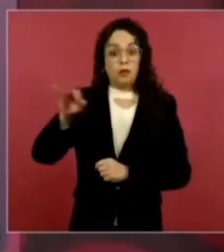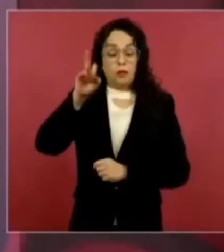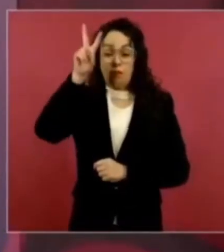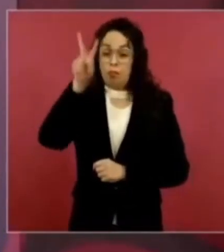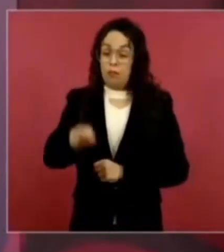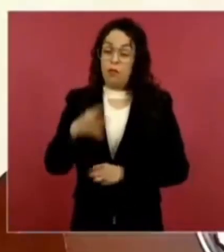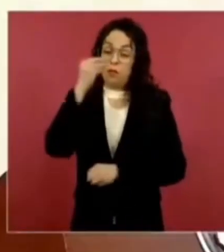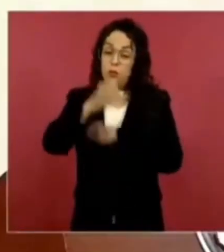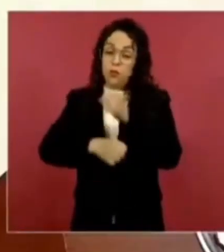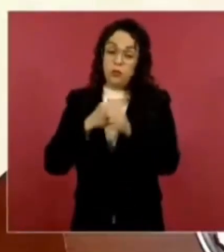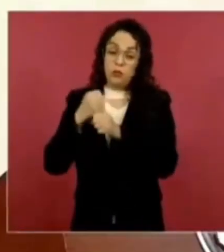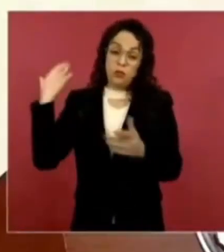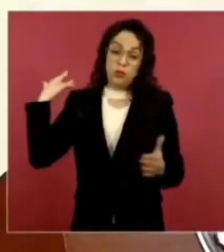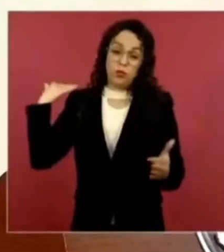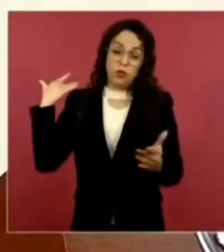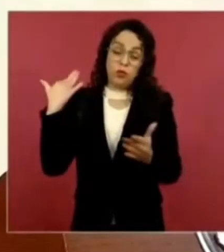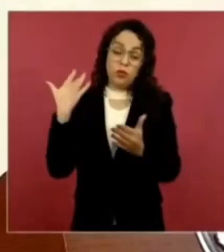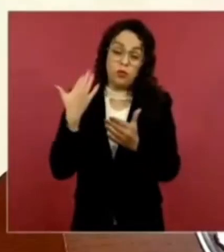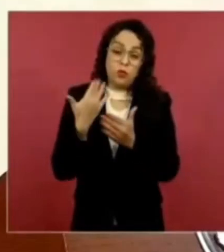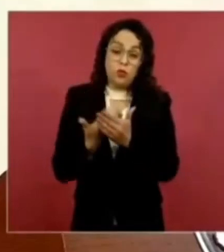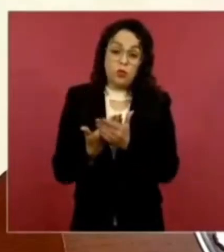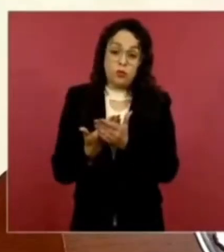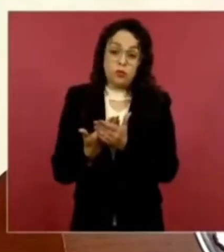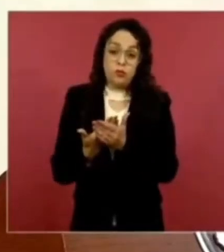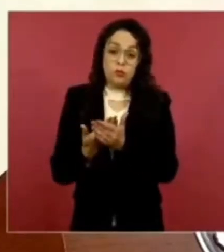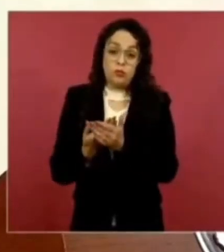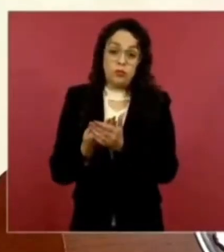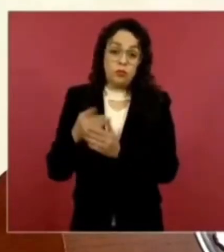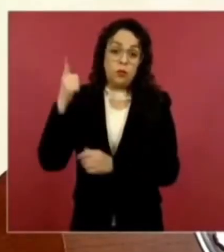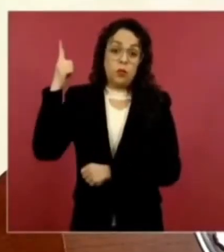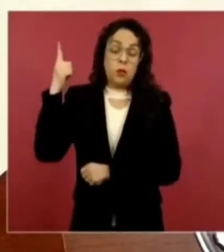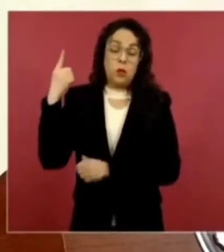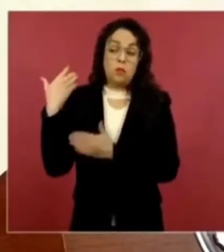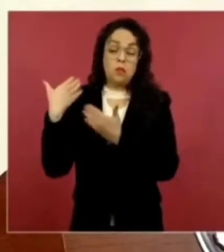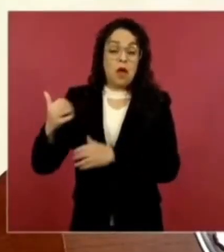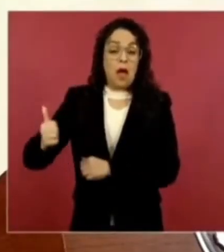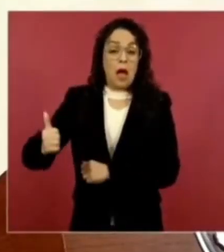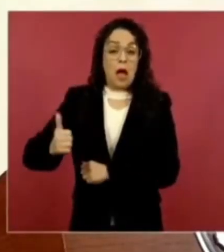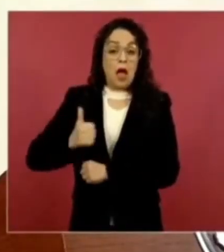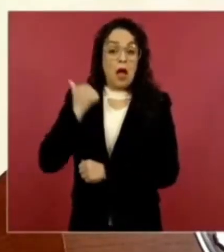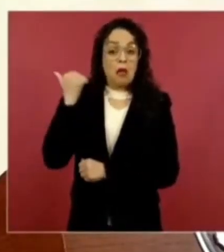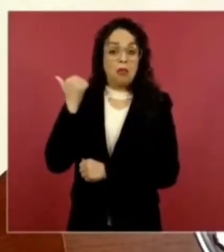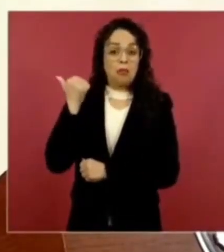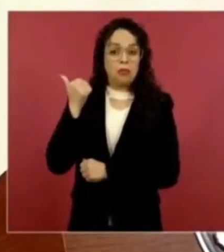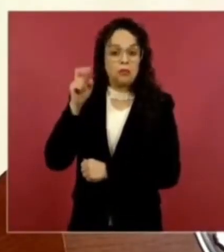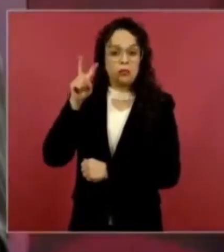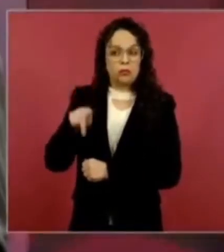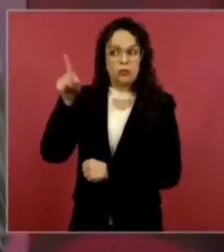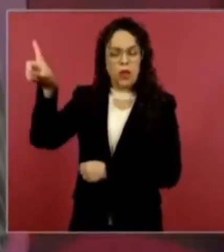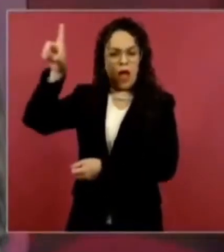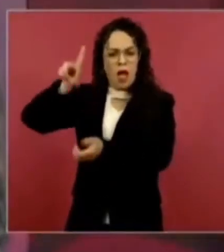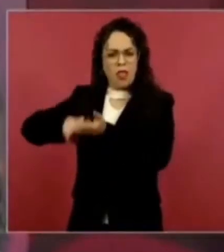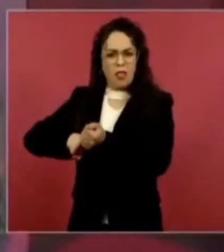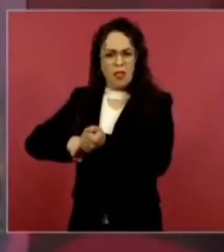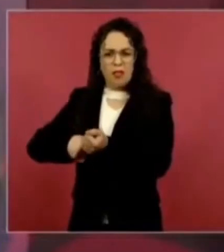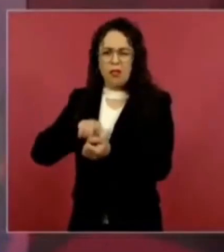Realmente está podrido el Poder Judicial, y es muy grave.